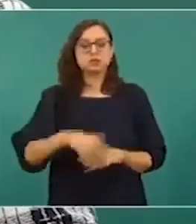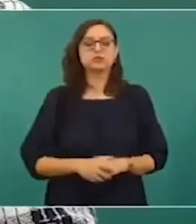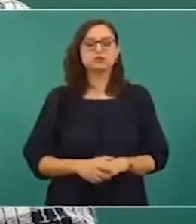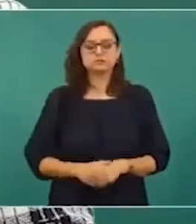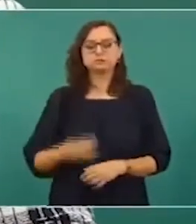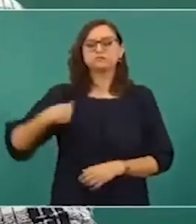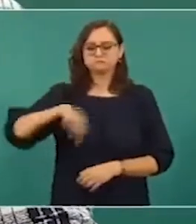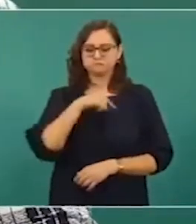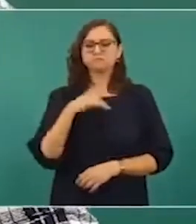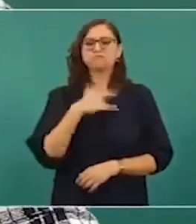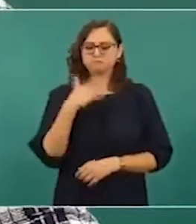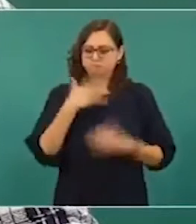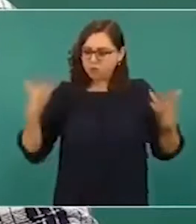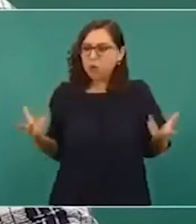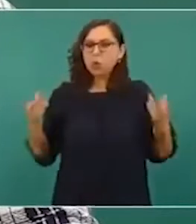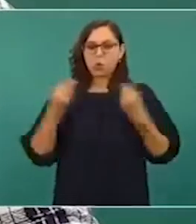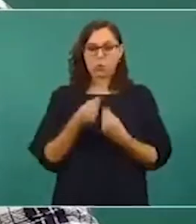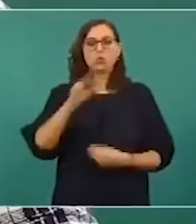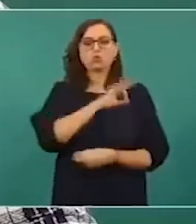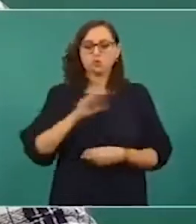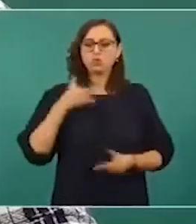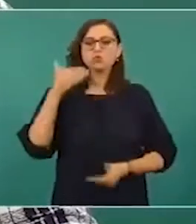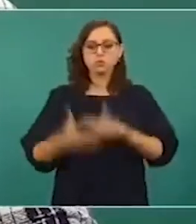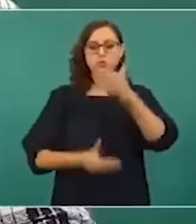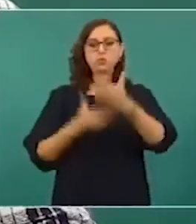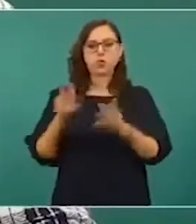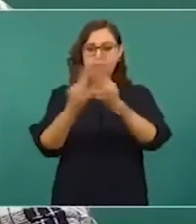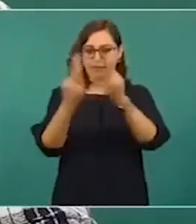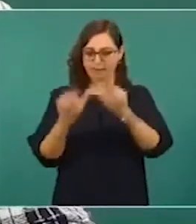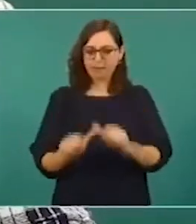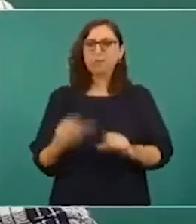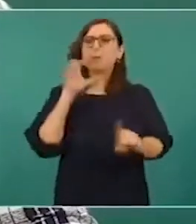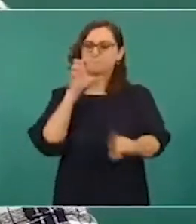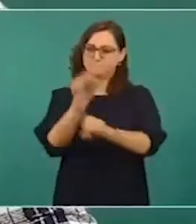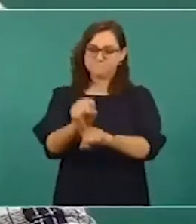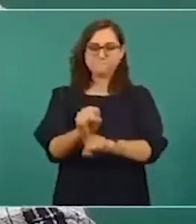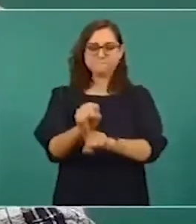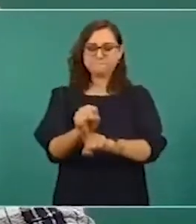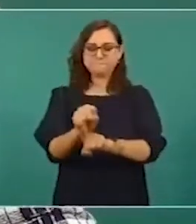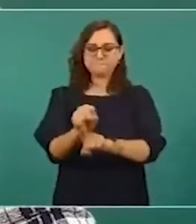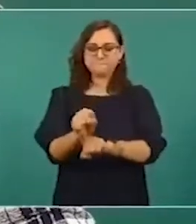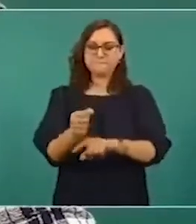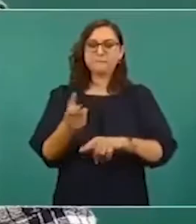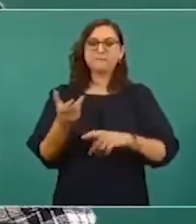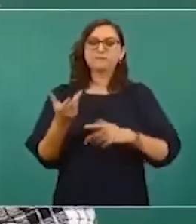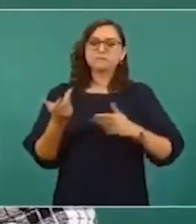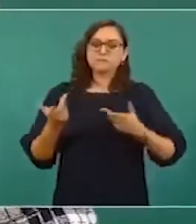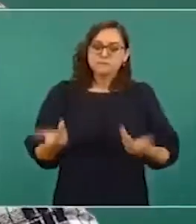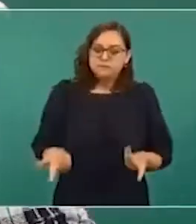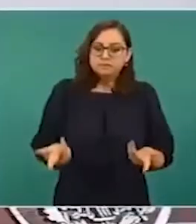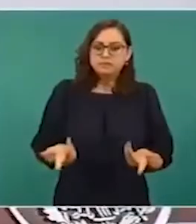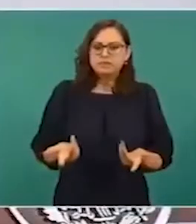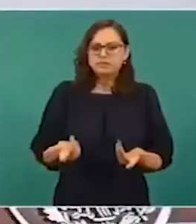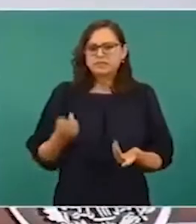certeza de que juntos avanzaremos en la construcción de la paz. Y hay que decir que no se trata de